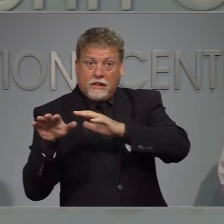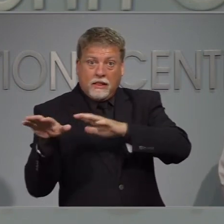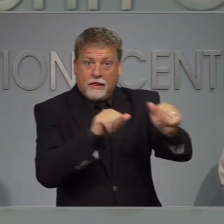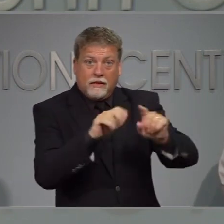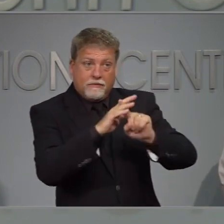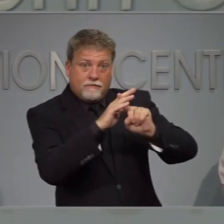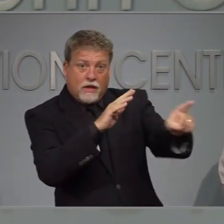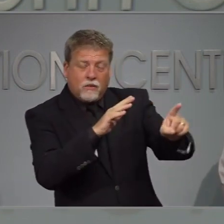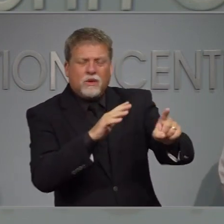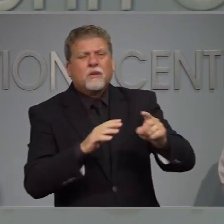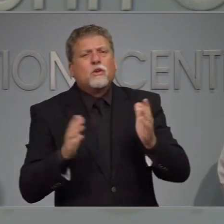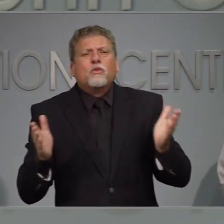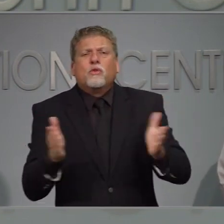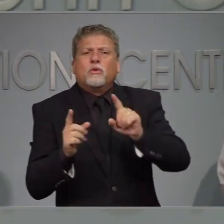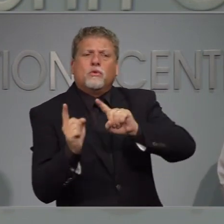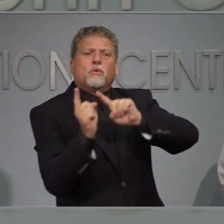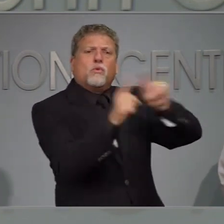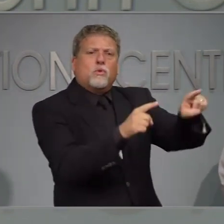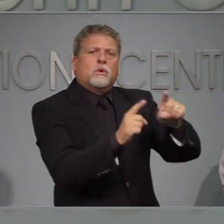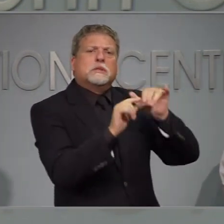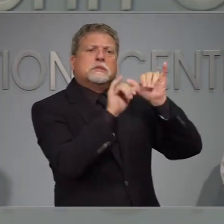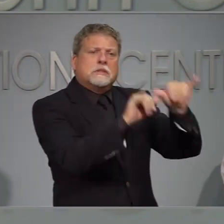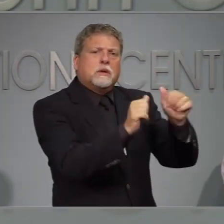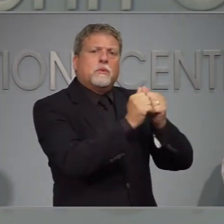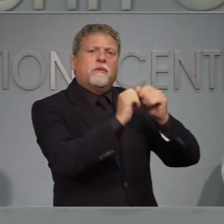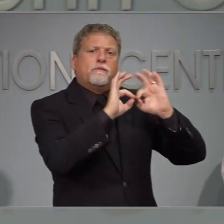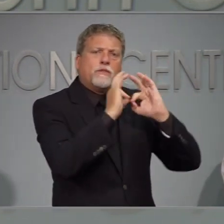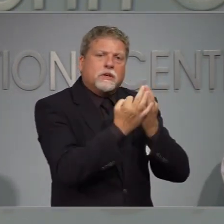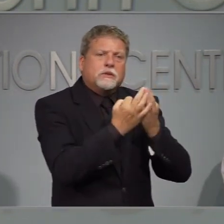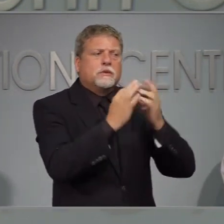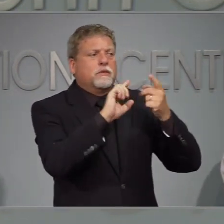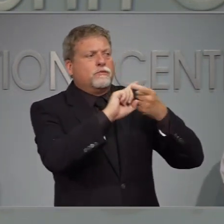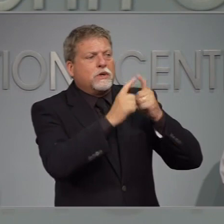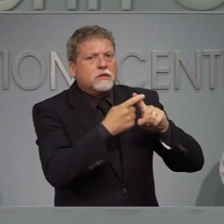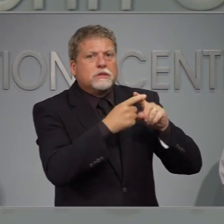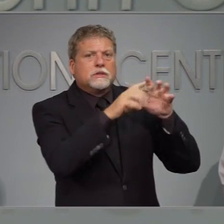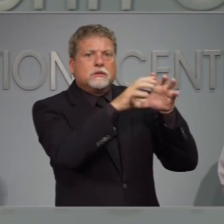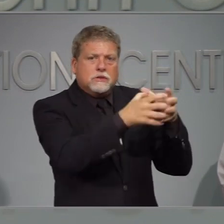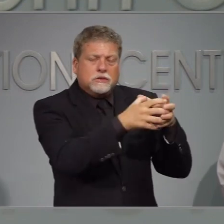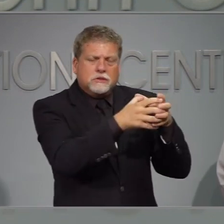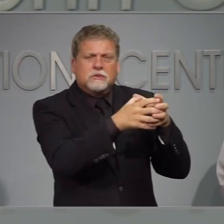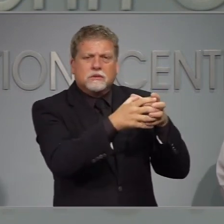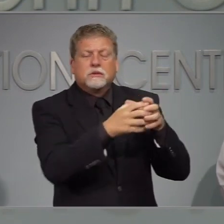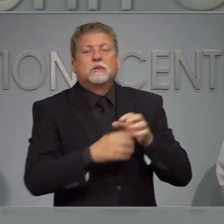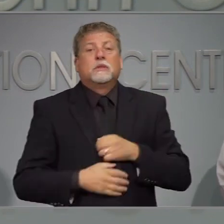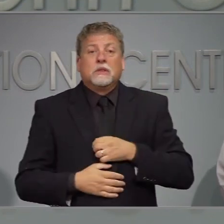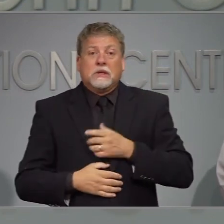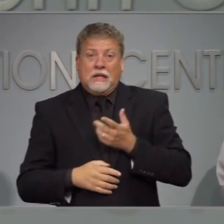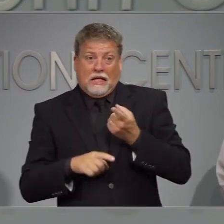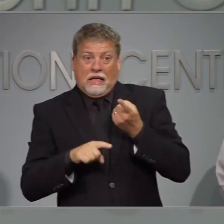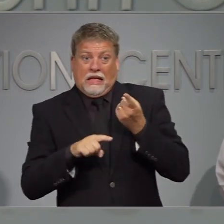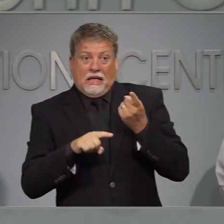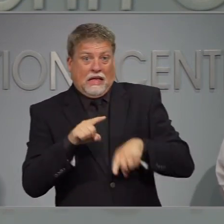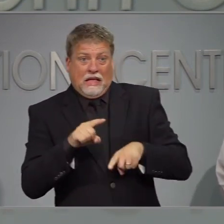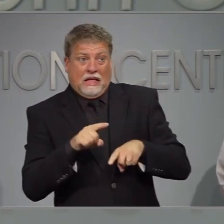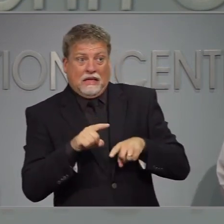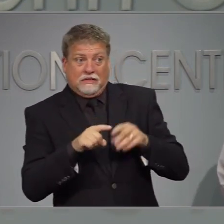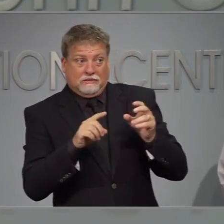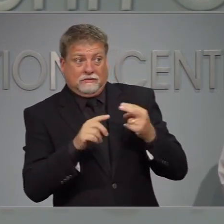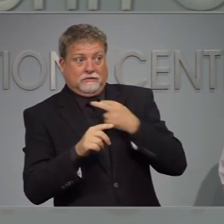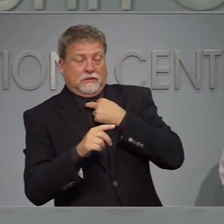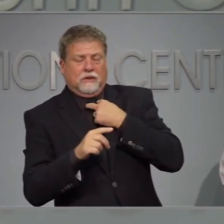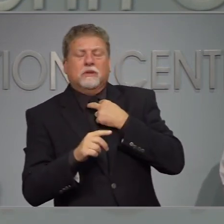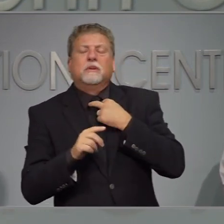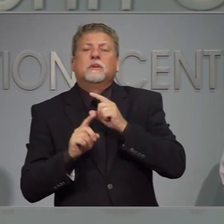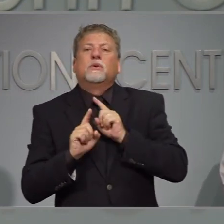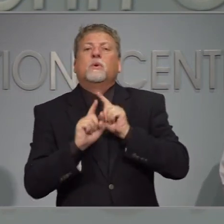Suplicando a las personas que por favor permanezcan con familiares y amigos y si esto no funciona entonces que se